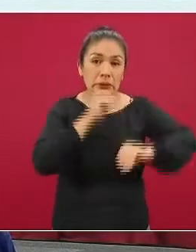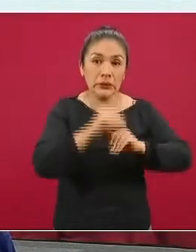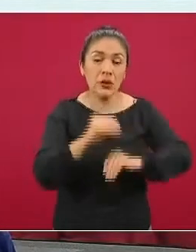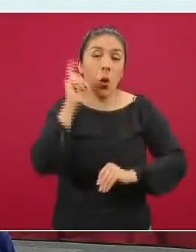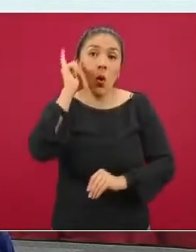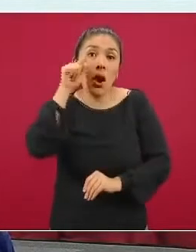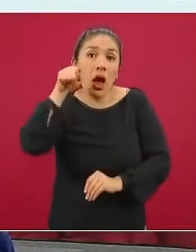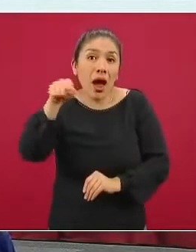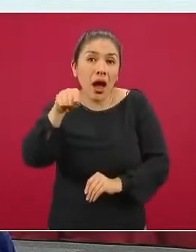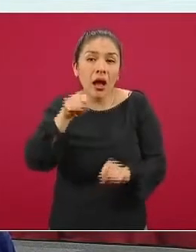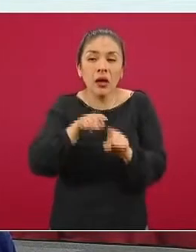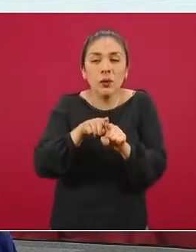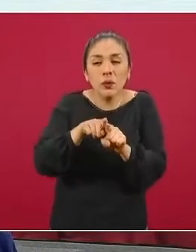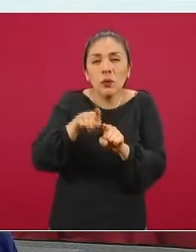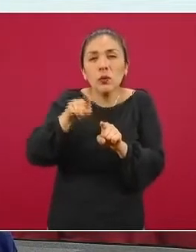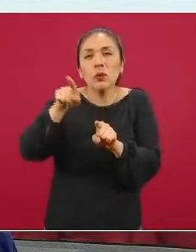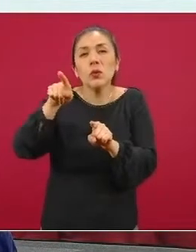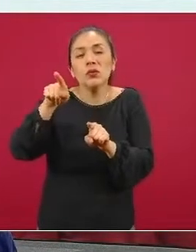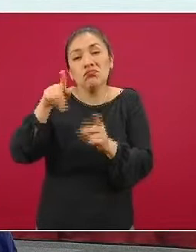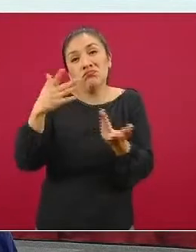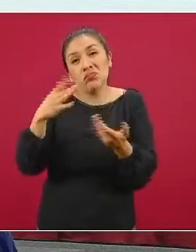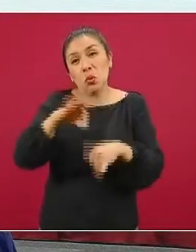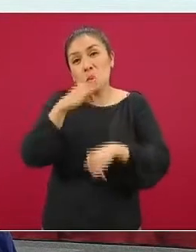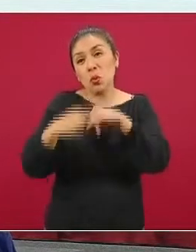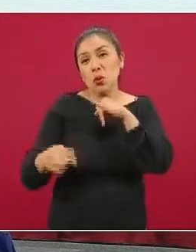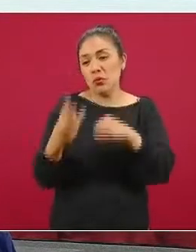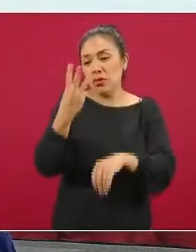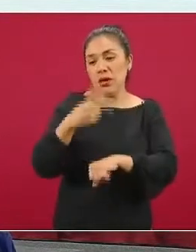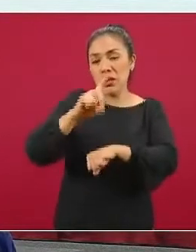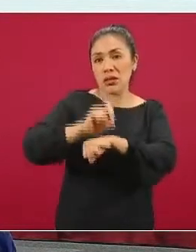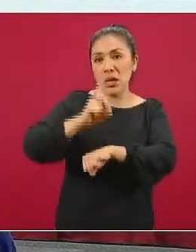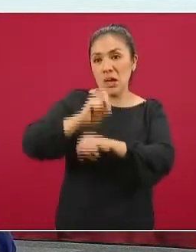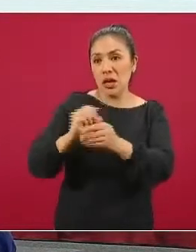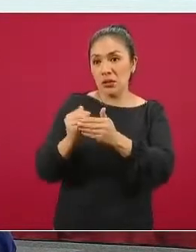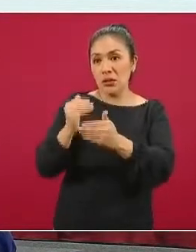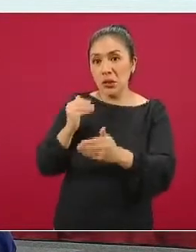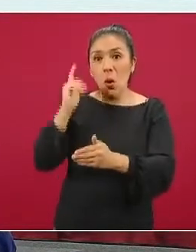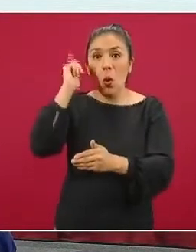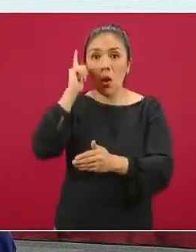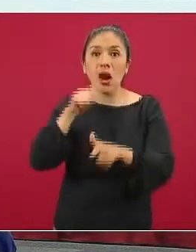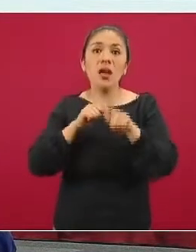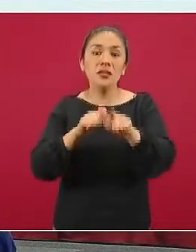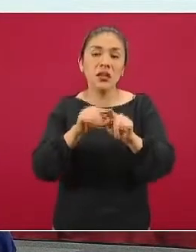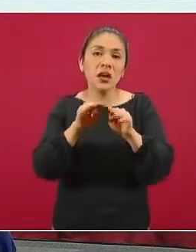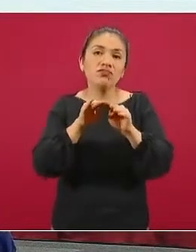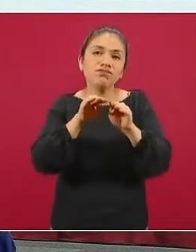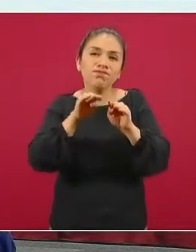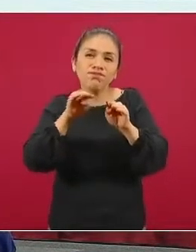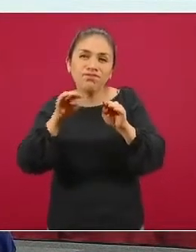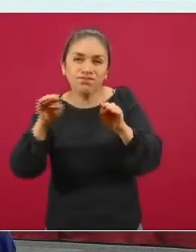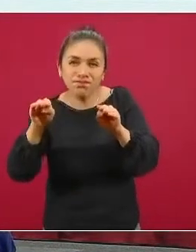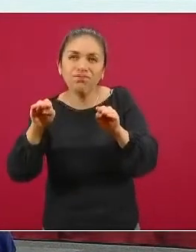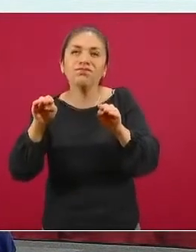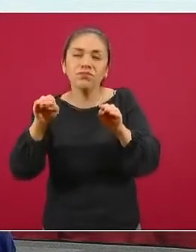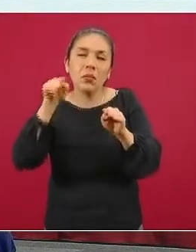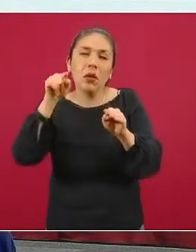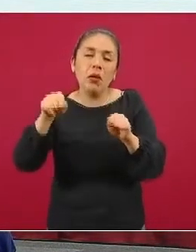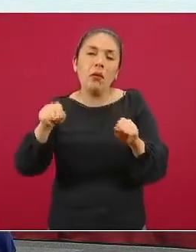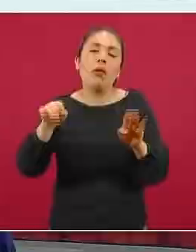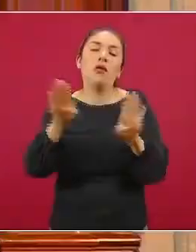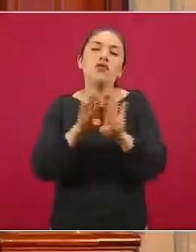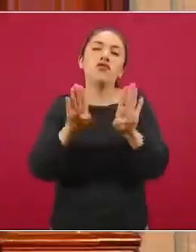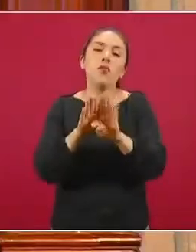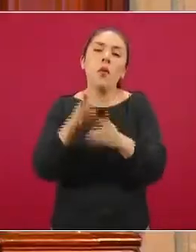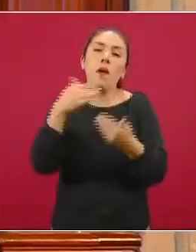ligera estabilidad que podemos ver en los últimos tres días pudiera empezar ya a representar precisamente un